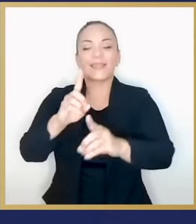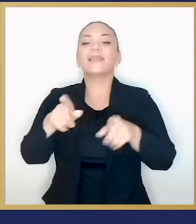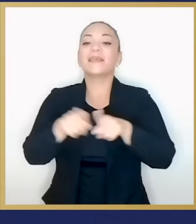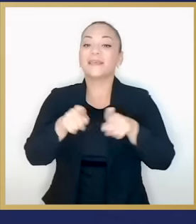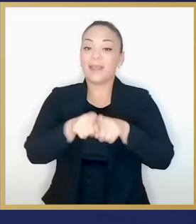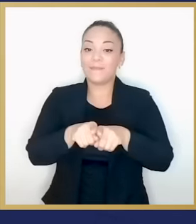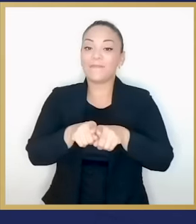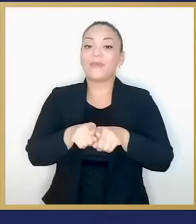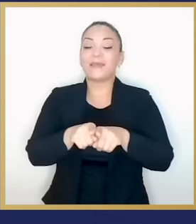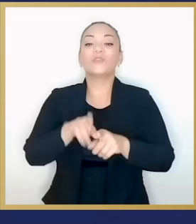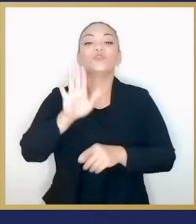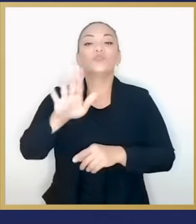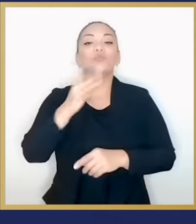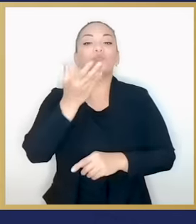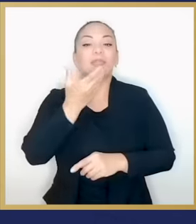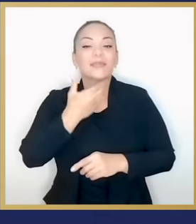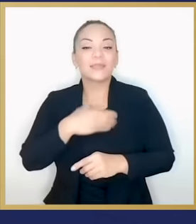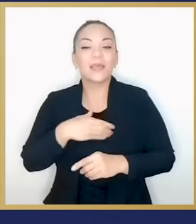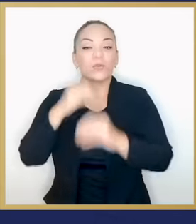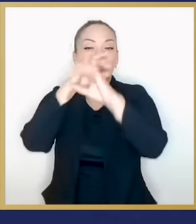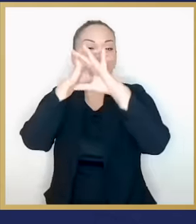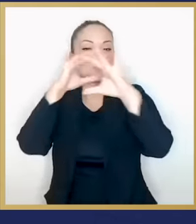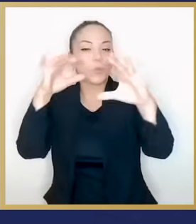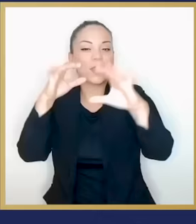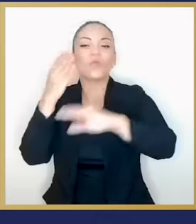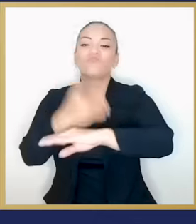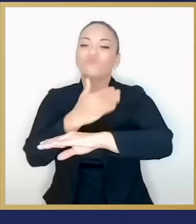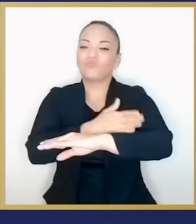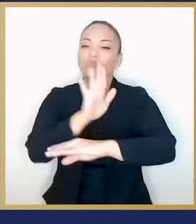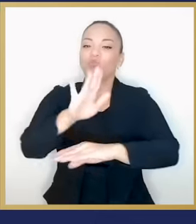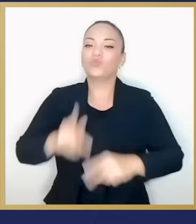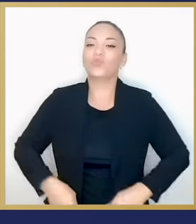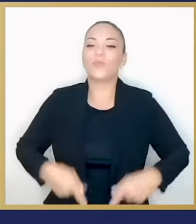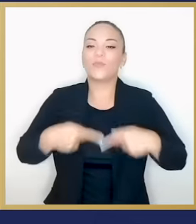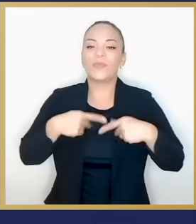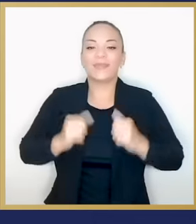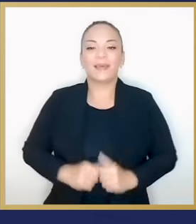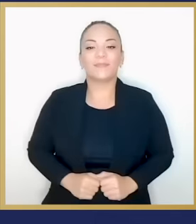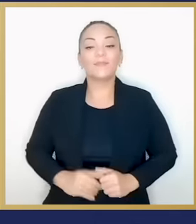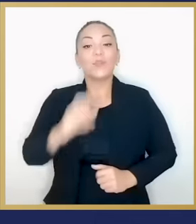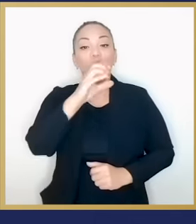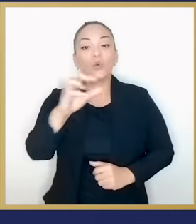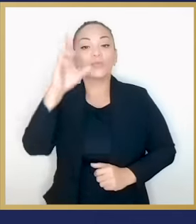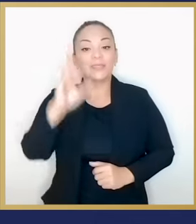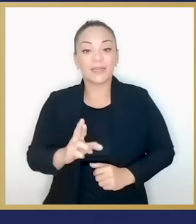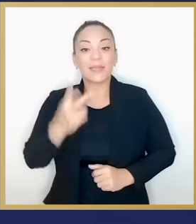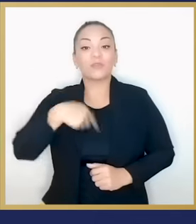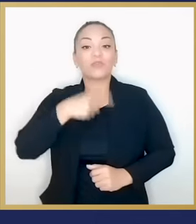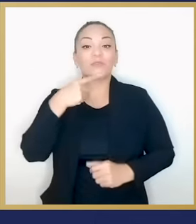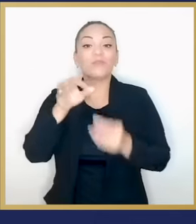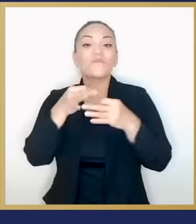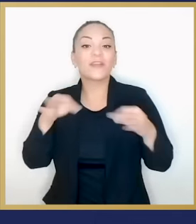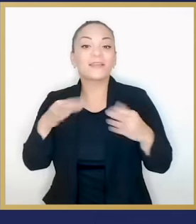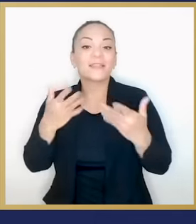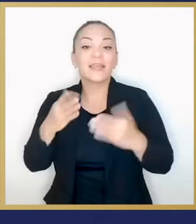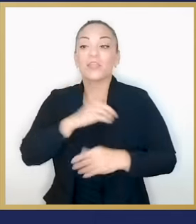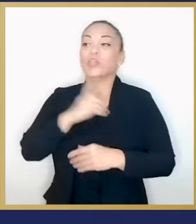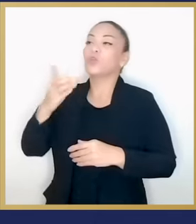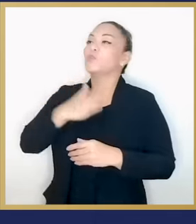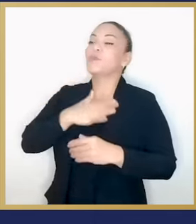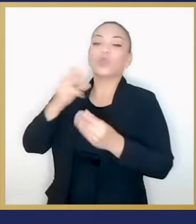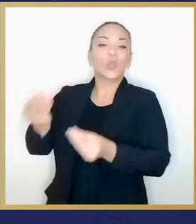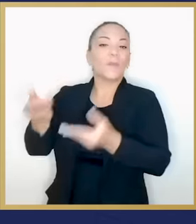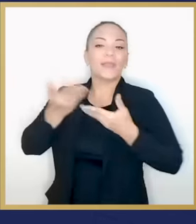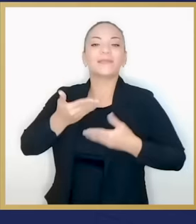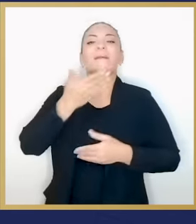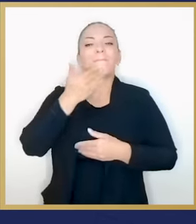y amplitud en sus aspiraciones por mejorar su vida. En Costa Rica decimos, Dios mío, no